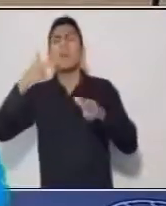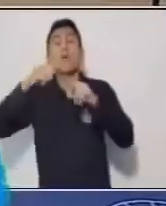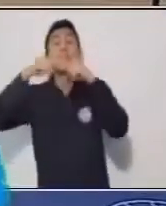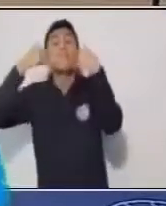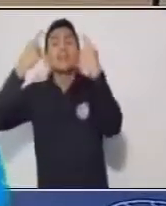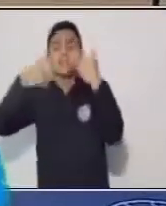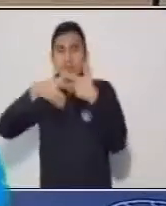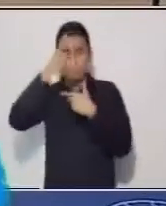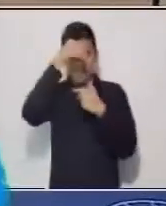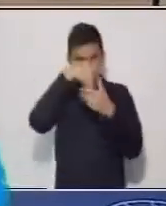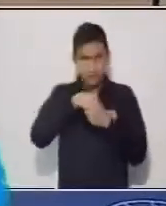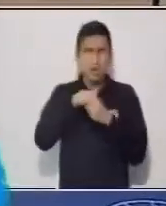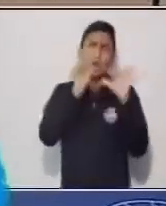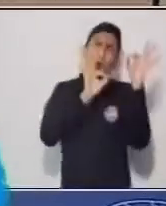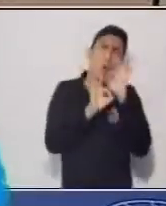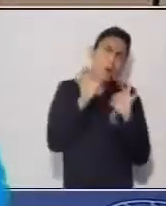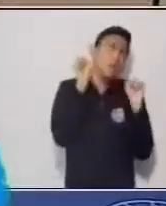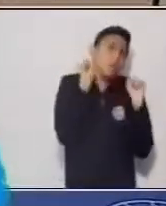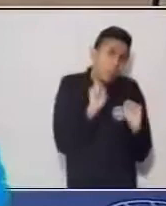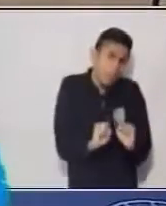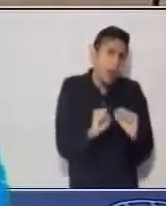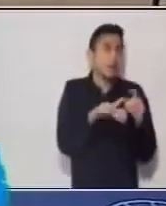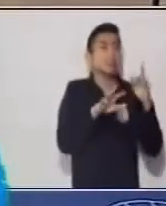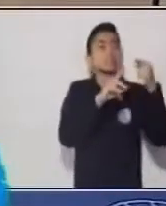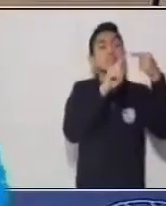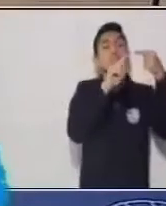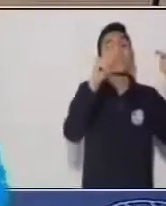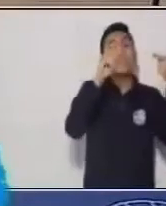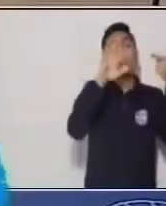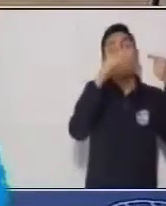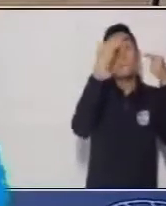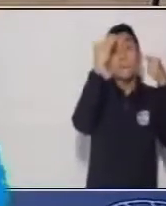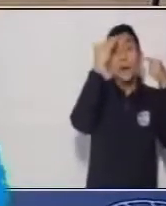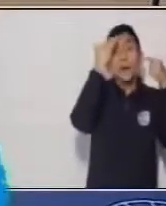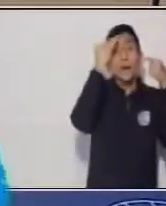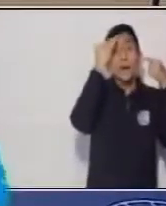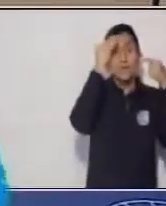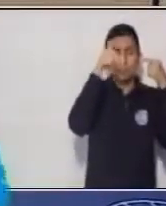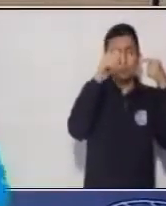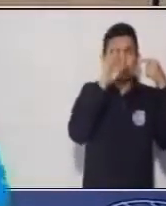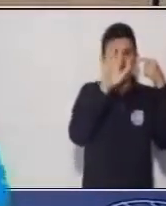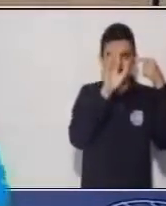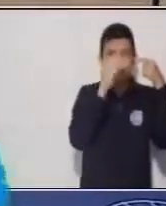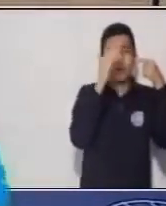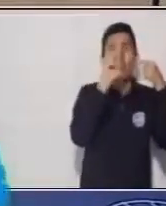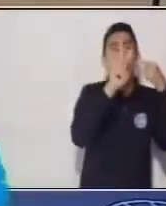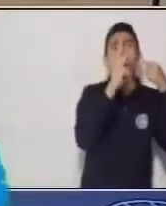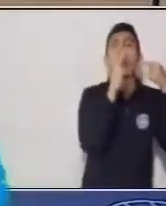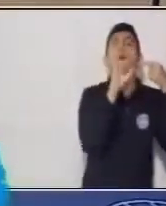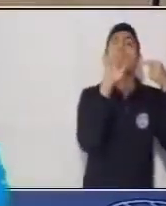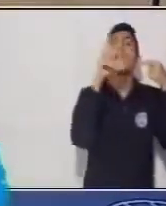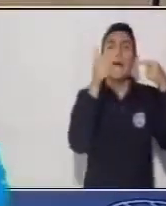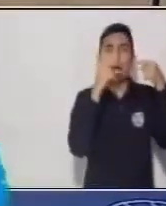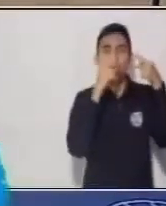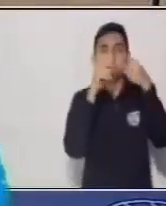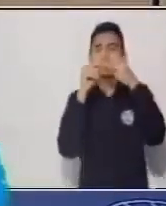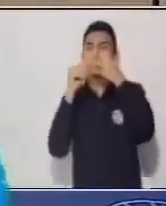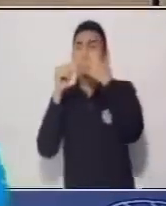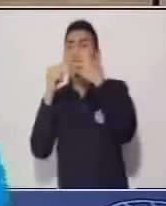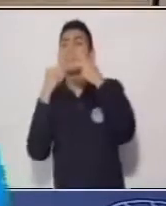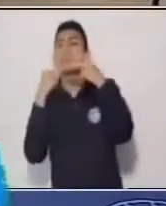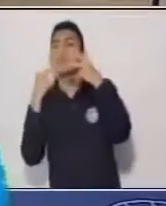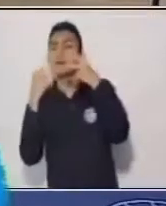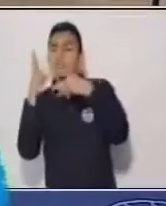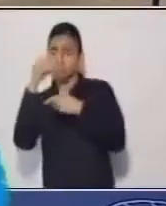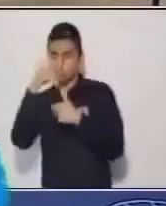porque pudo haber dicho hola dijo triste eso ya nos cambia entonces el contexto también tenemos ciertas